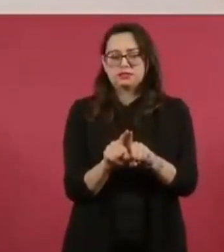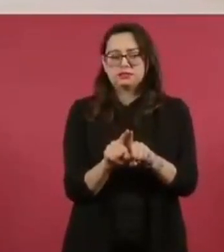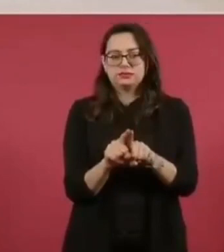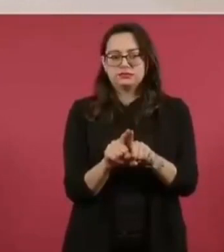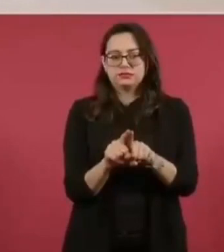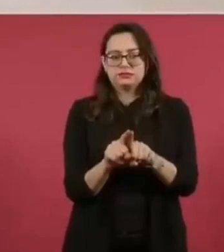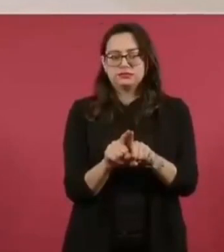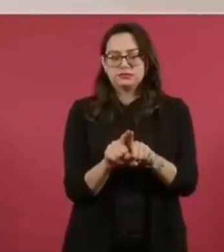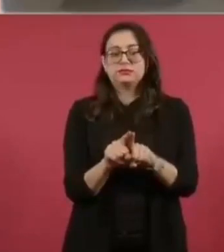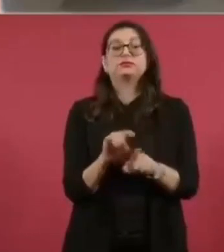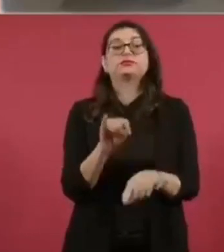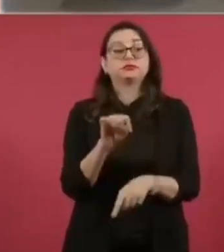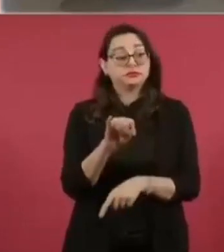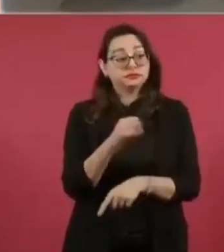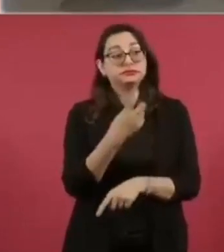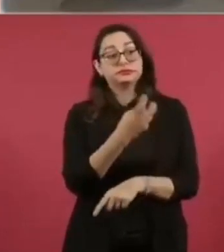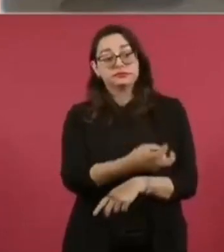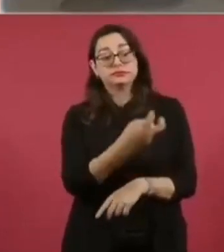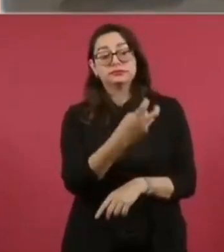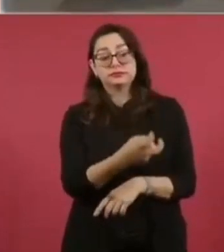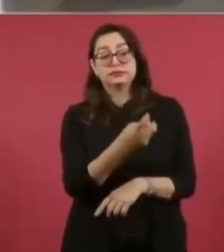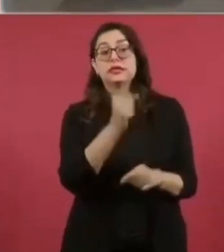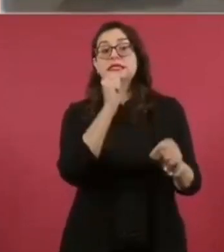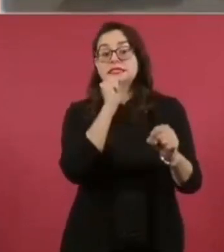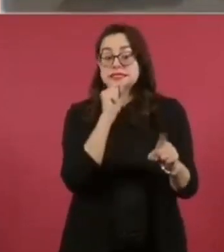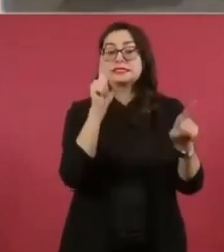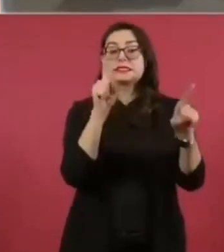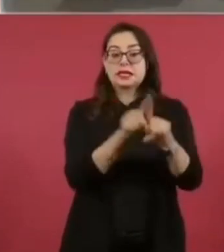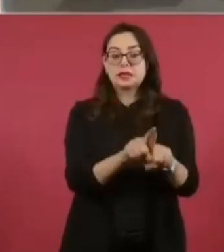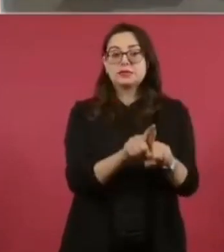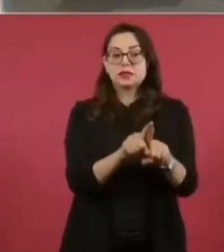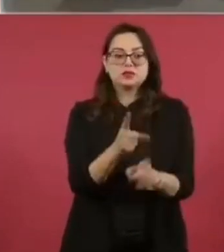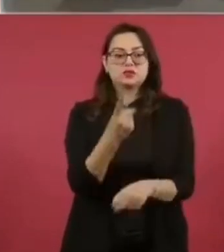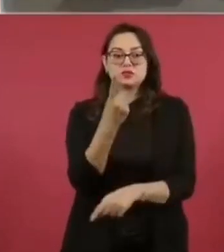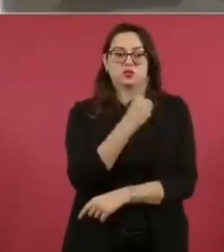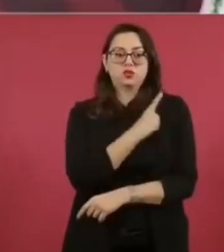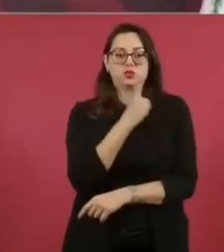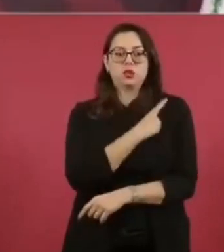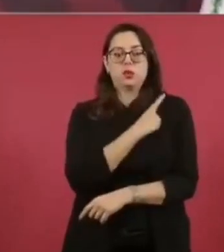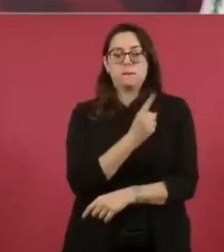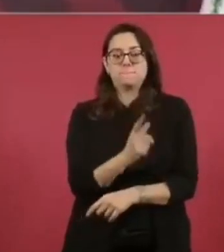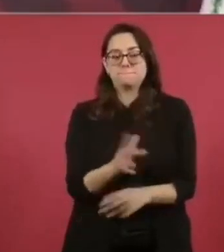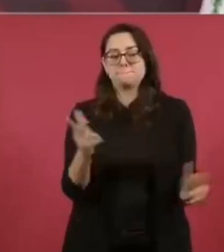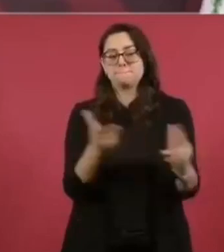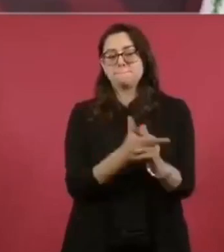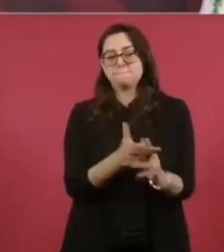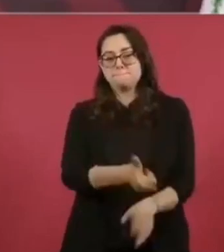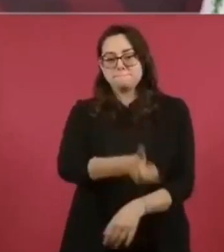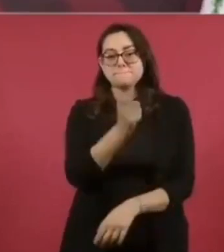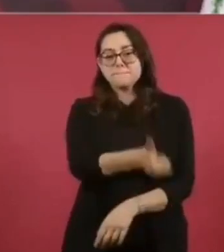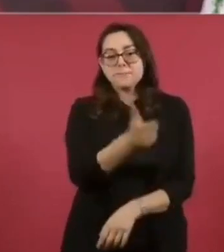De Wolfsburg, también asesino solitario.